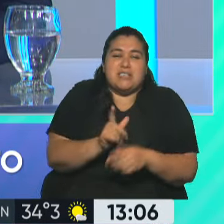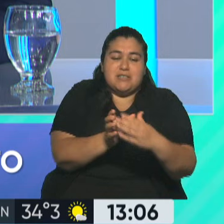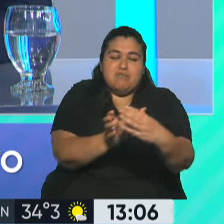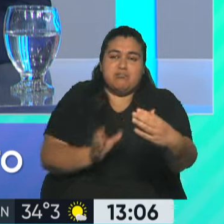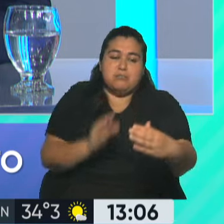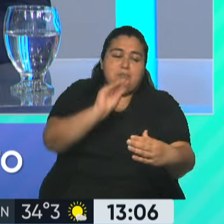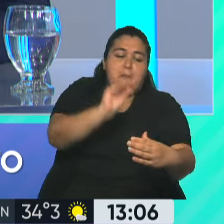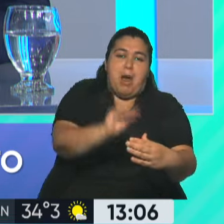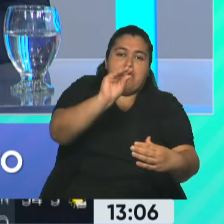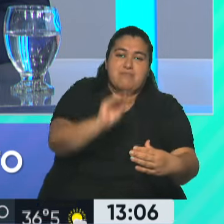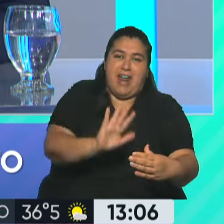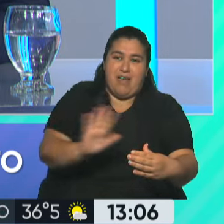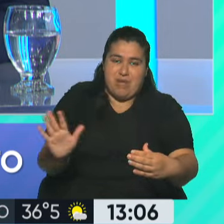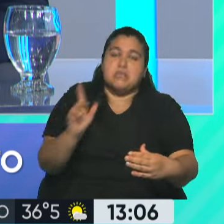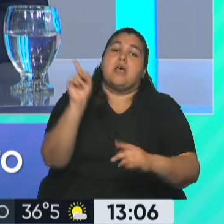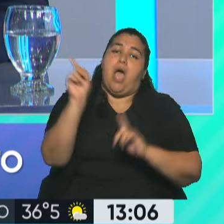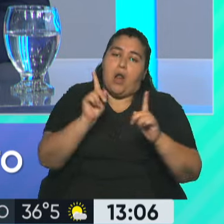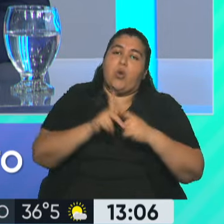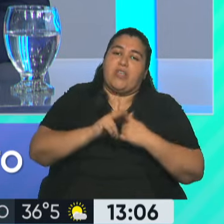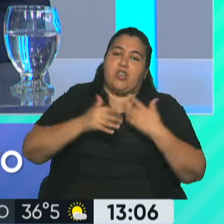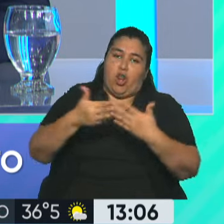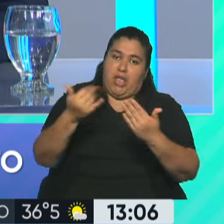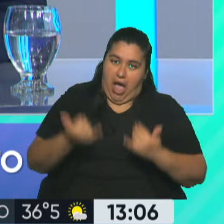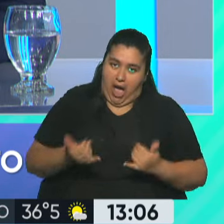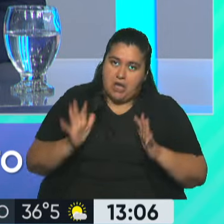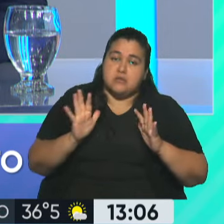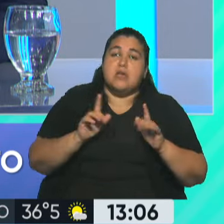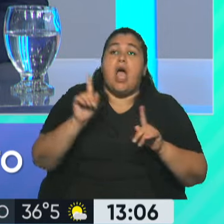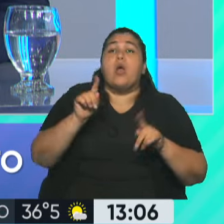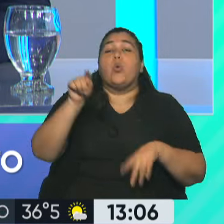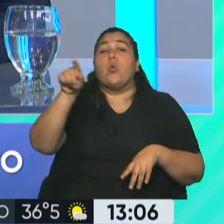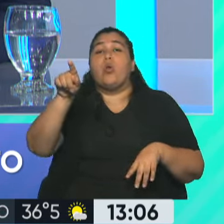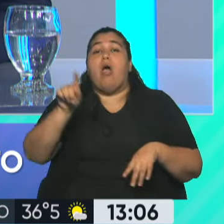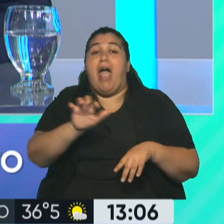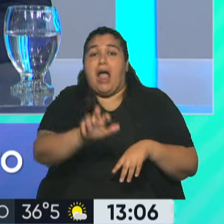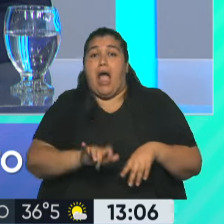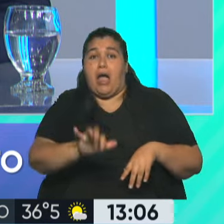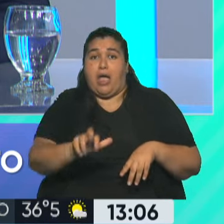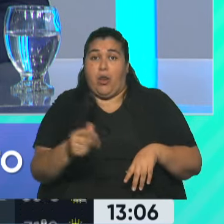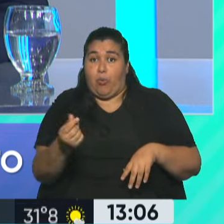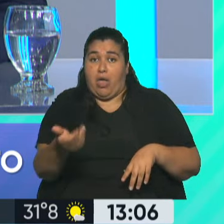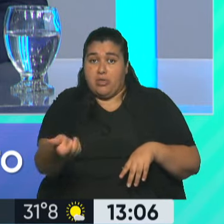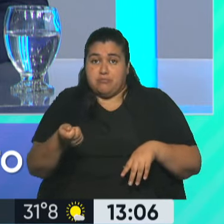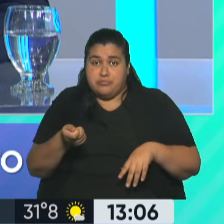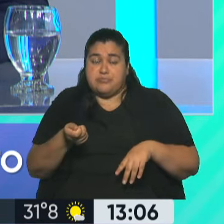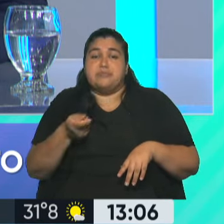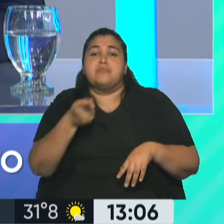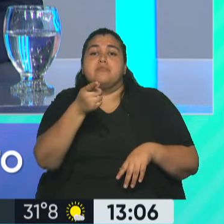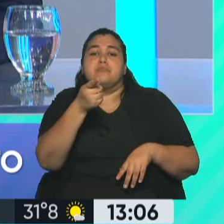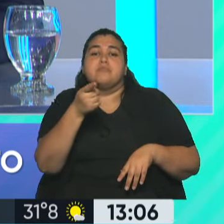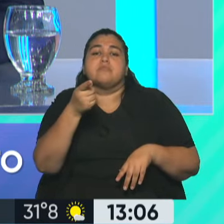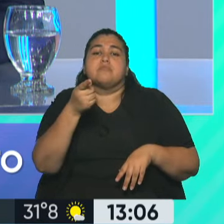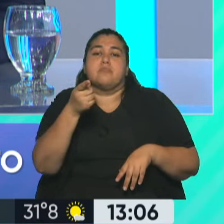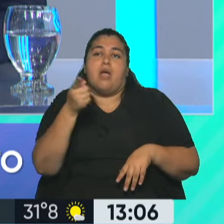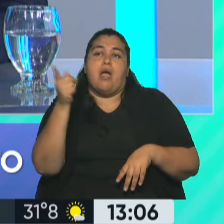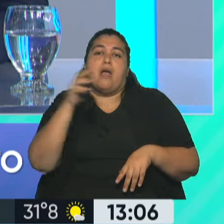Bueno, algunas tarjetas tienen esa tecnología y hay cajeros automáticos que son intervenidos por